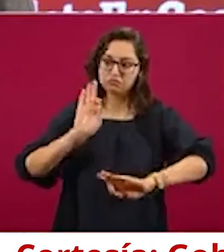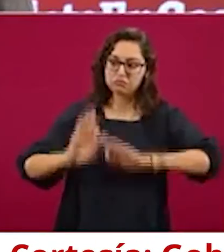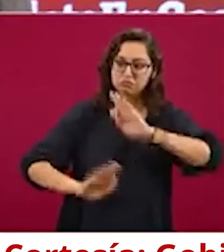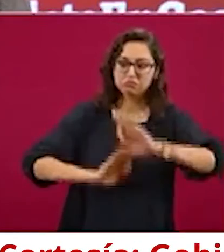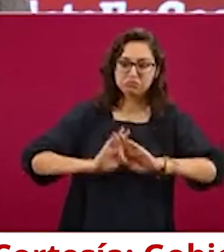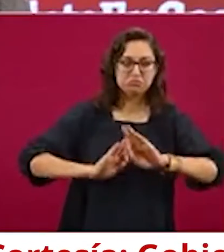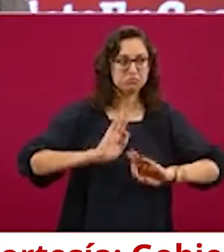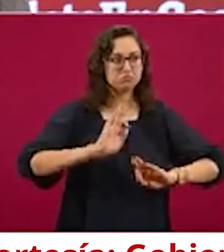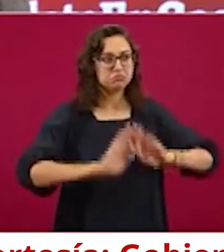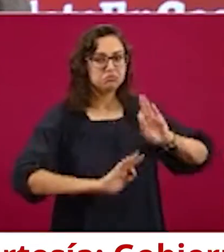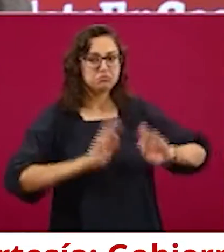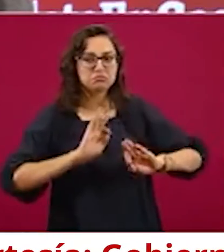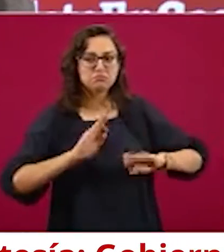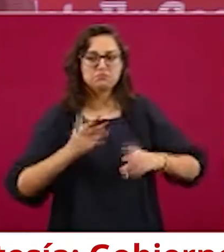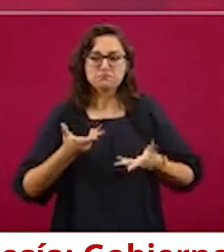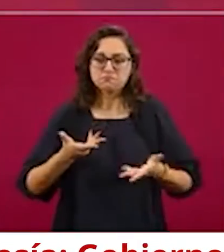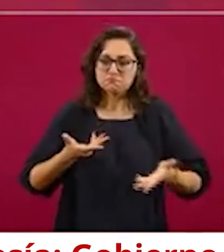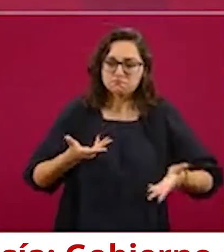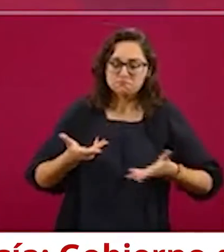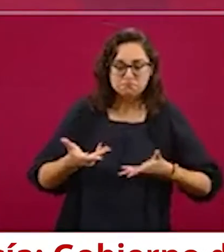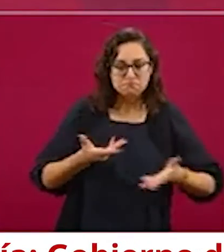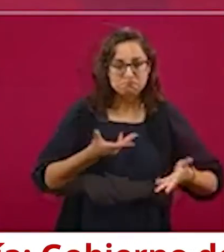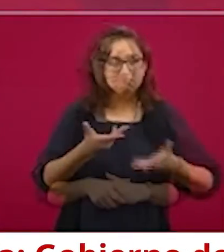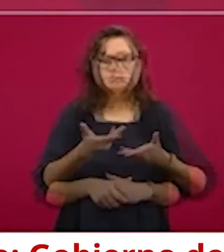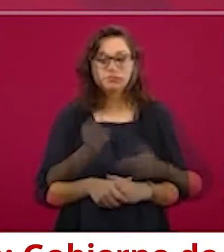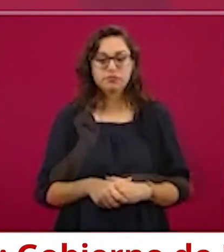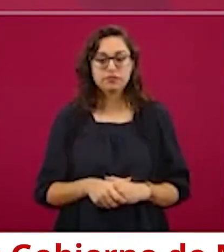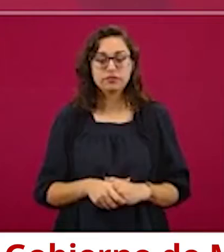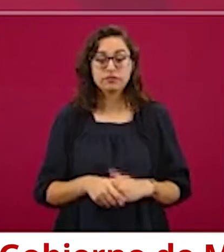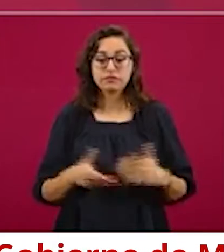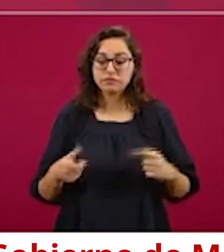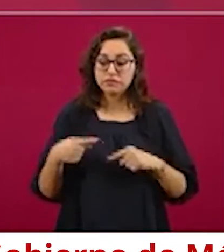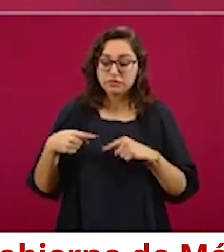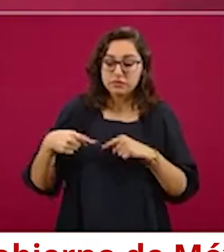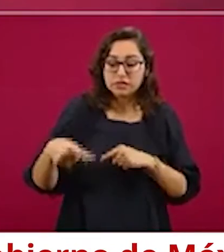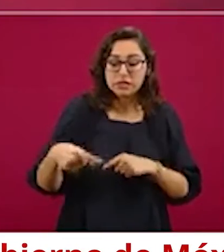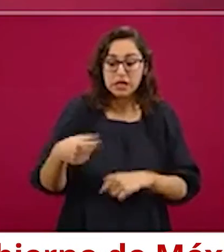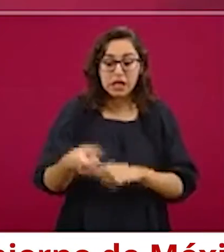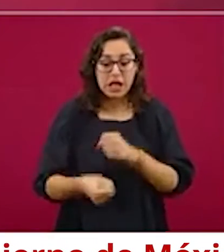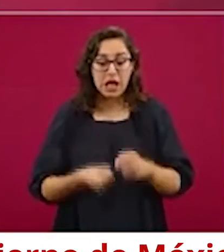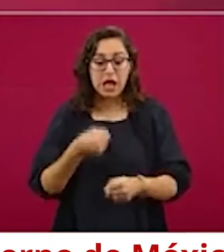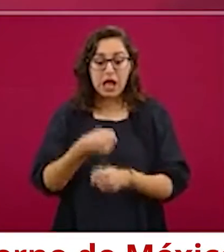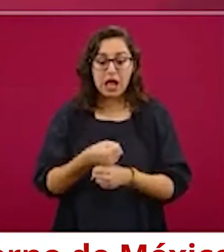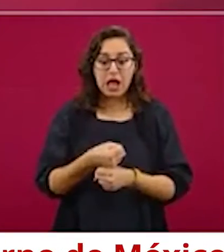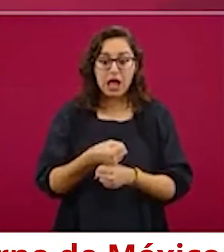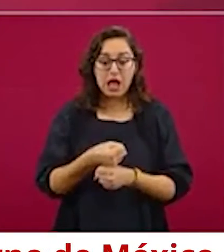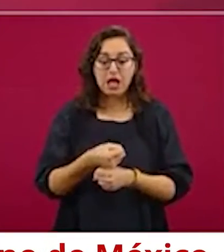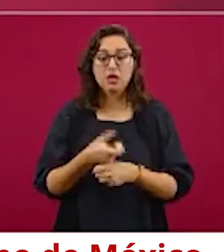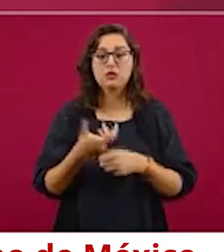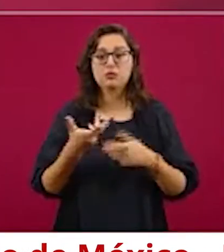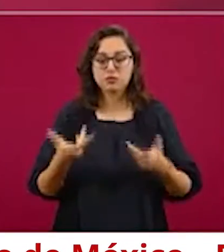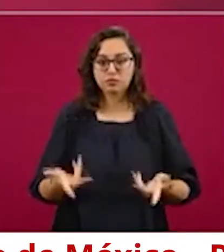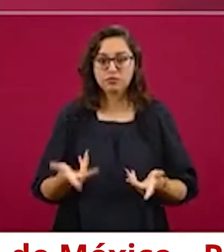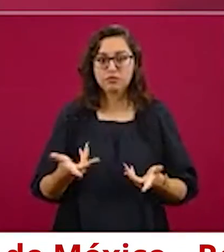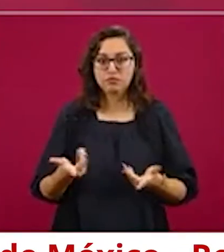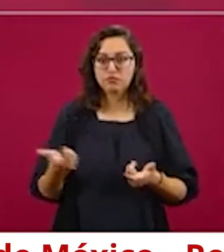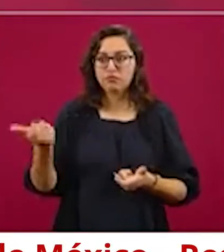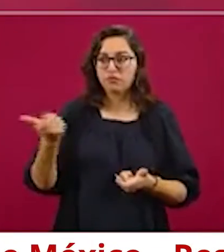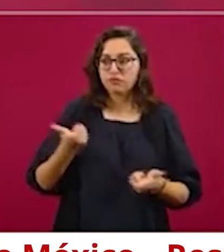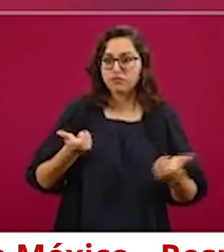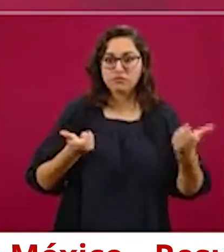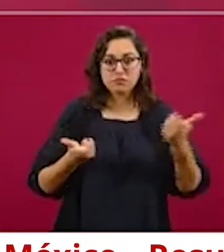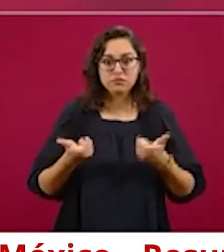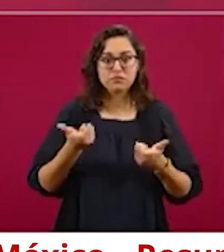de un poco más de respeto. Este año va a haber un récord de ingresos por